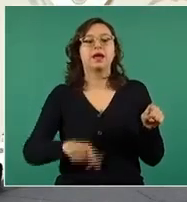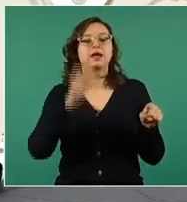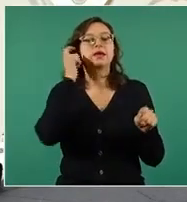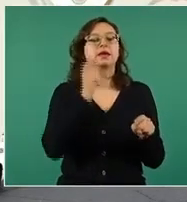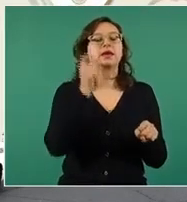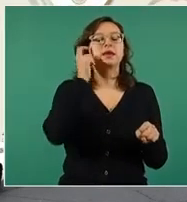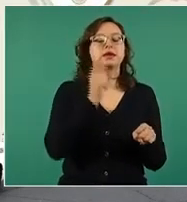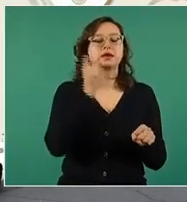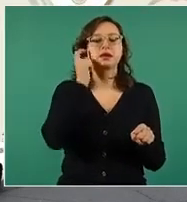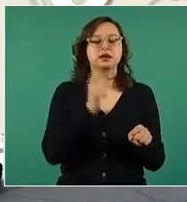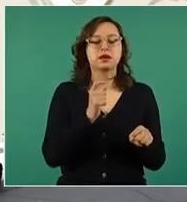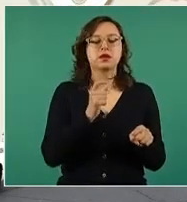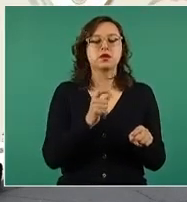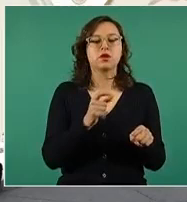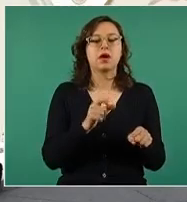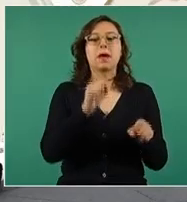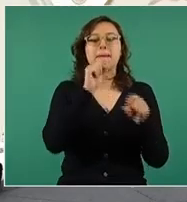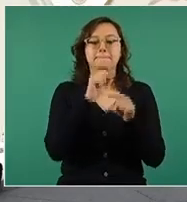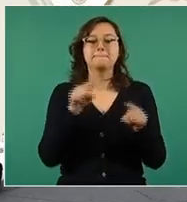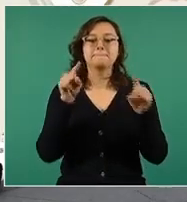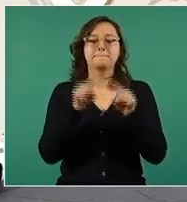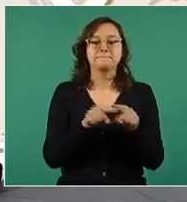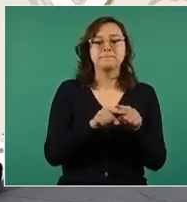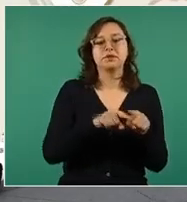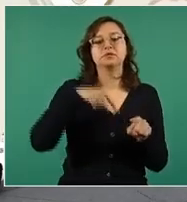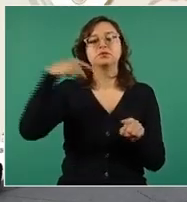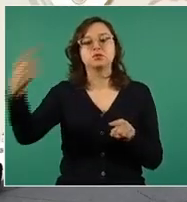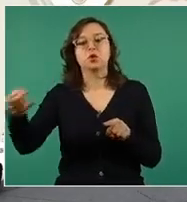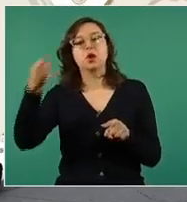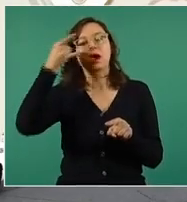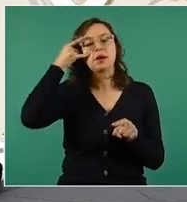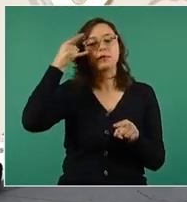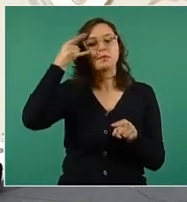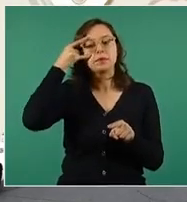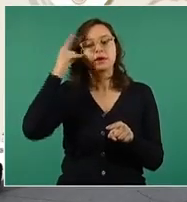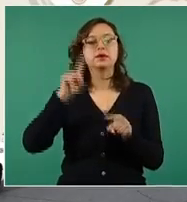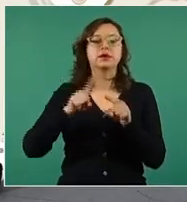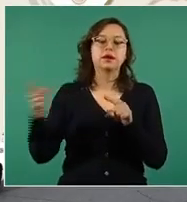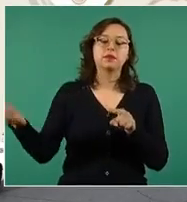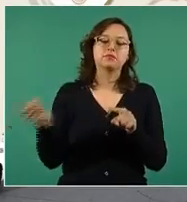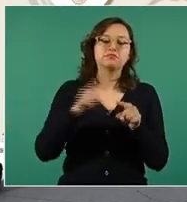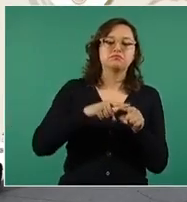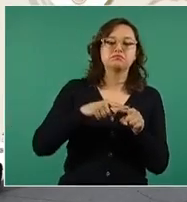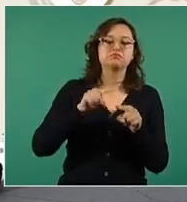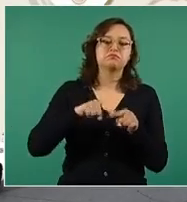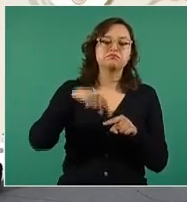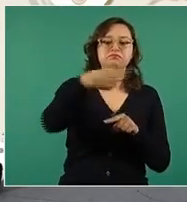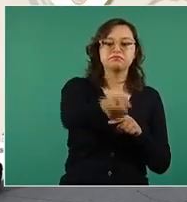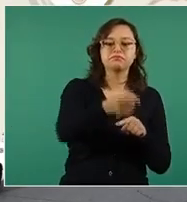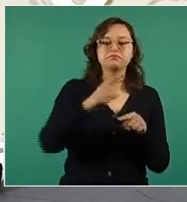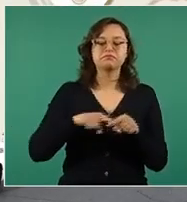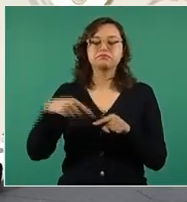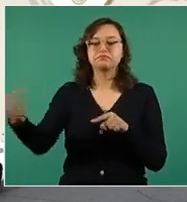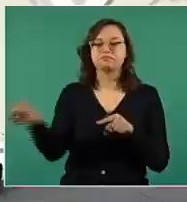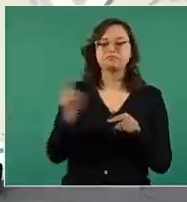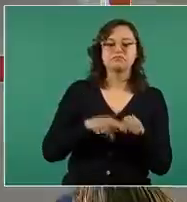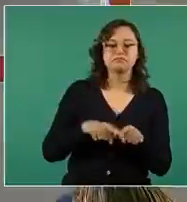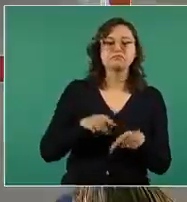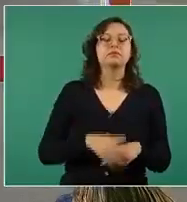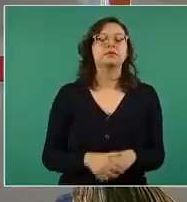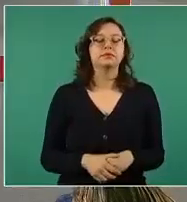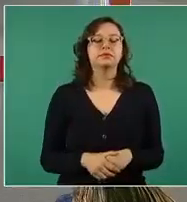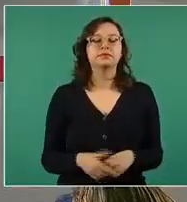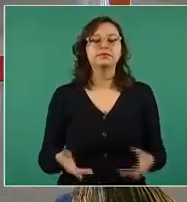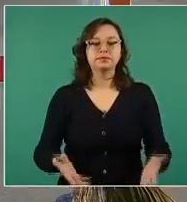Puerto Coatzacoalcos al Estado de Campeche y también al Estado de Guerrero. Adelante. Y por último,